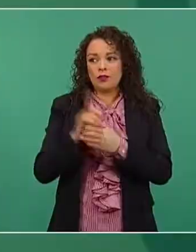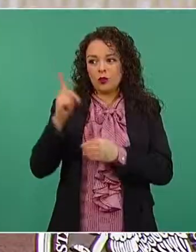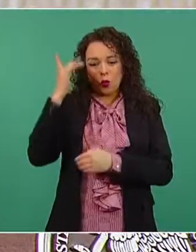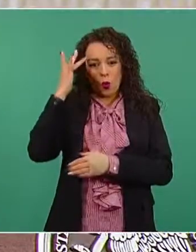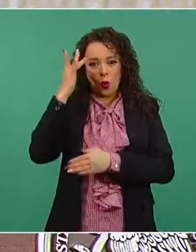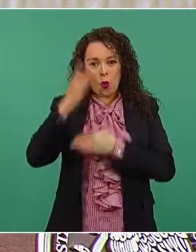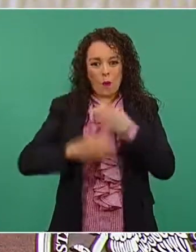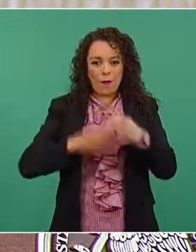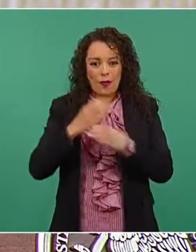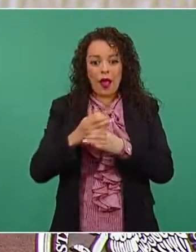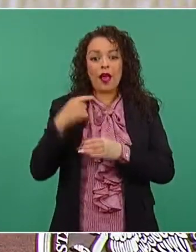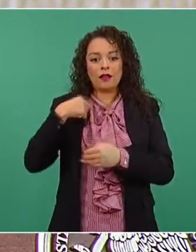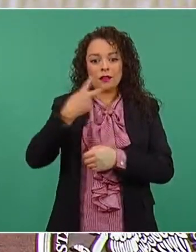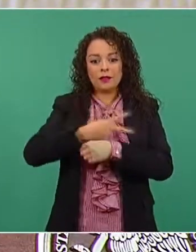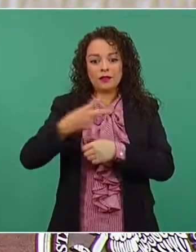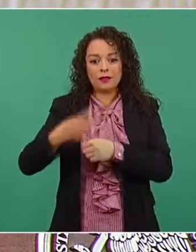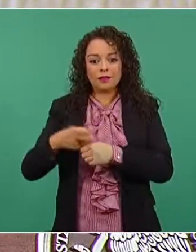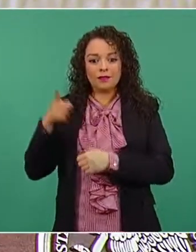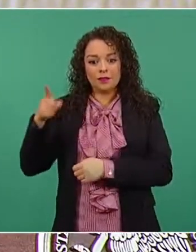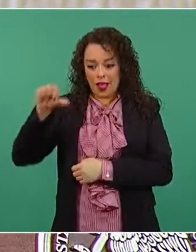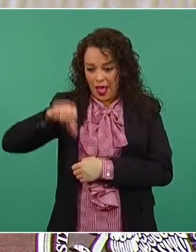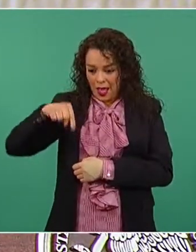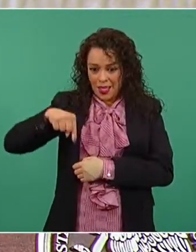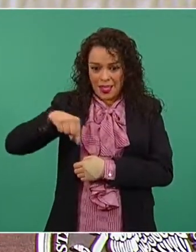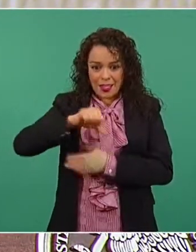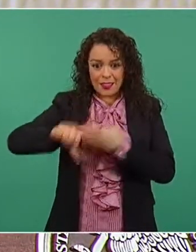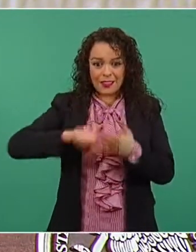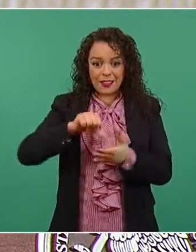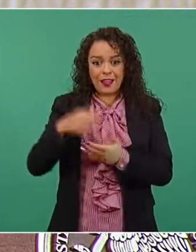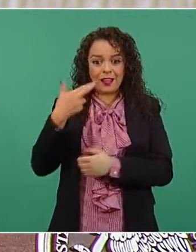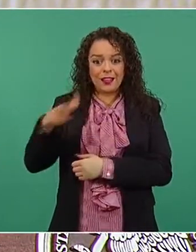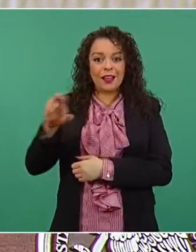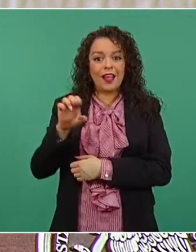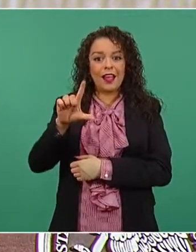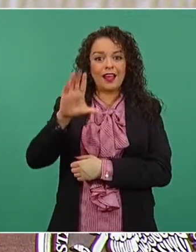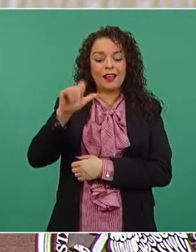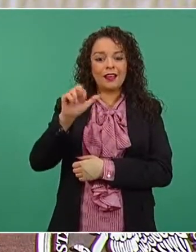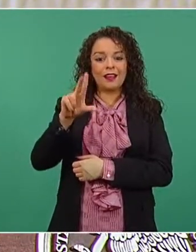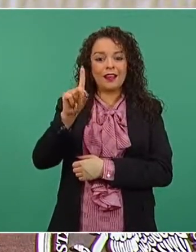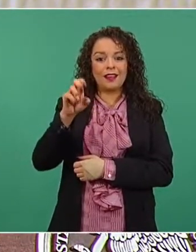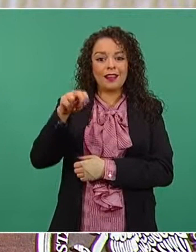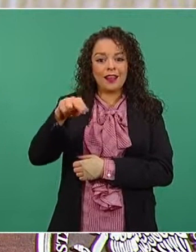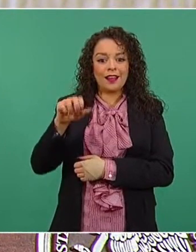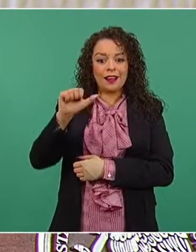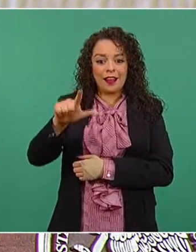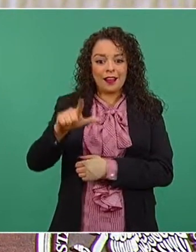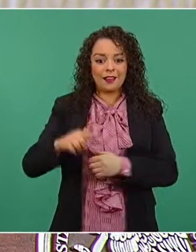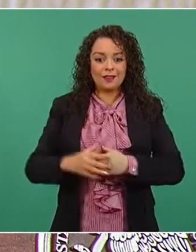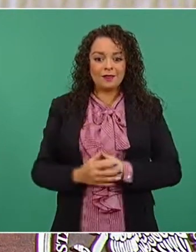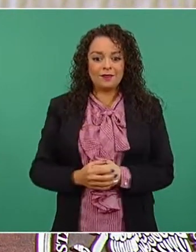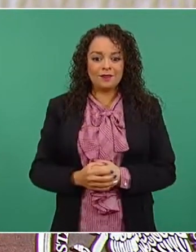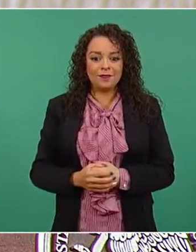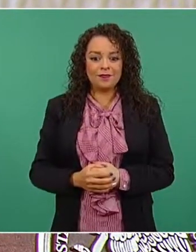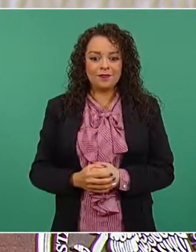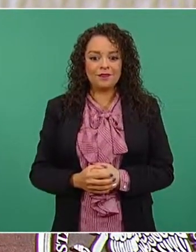aquí, al centro, con Tito.